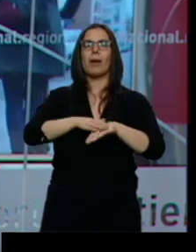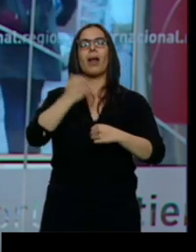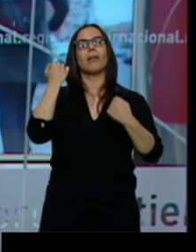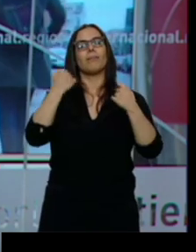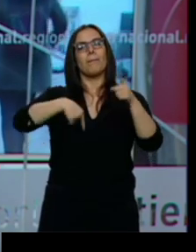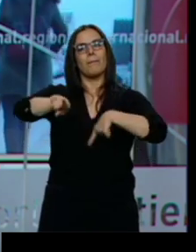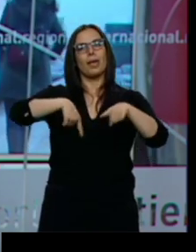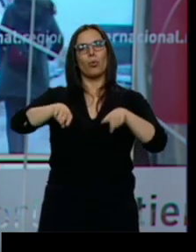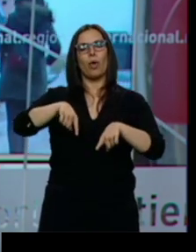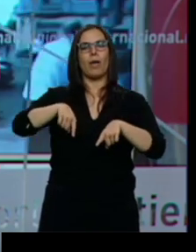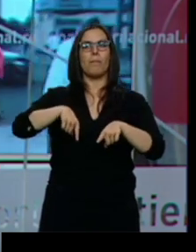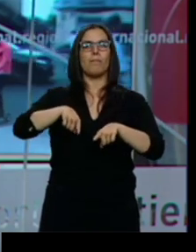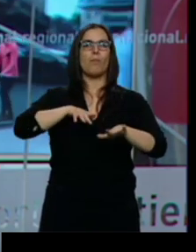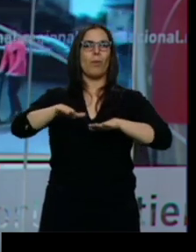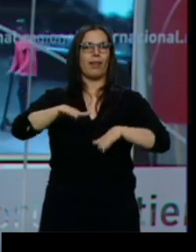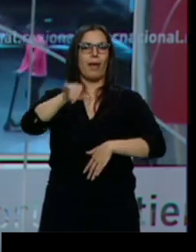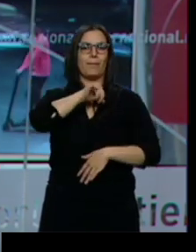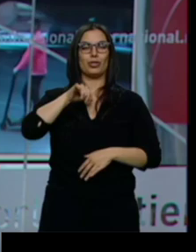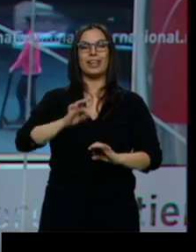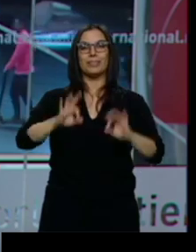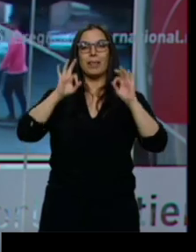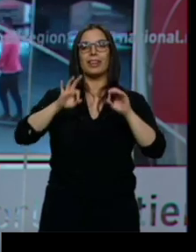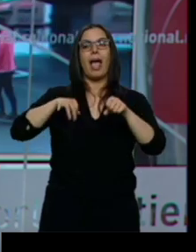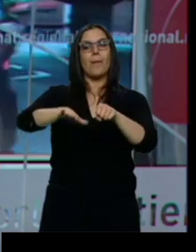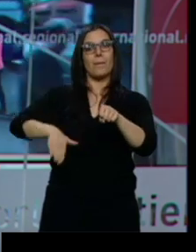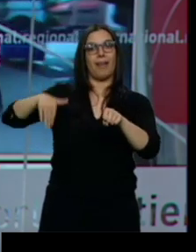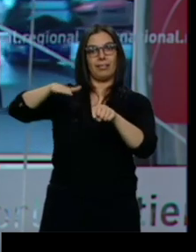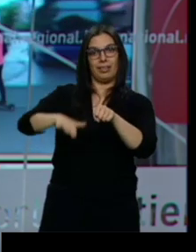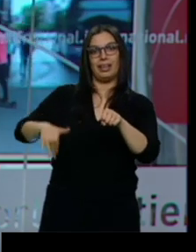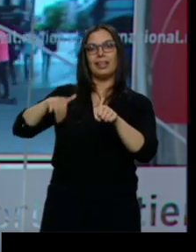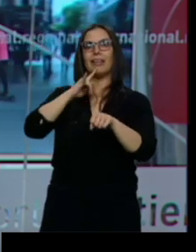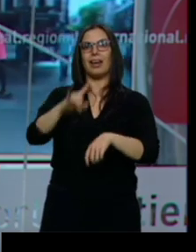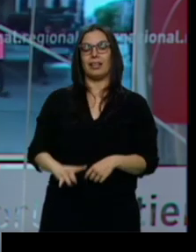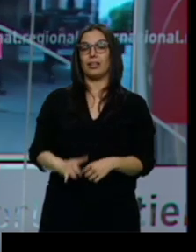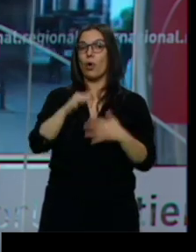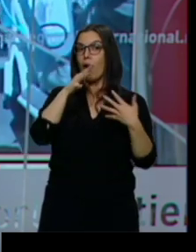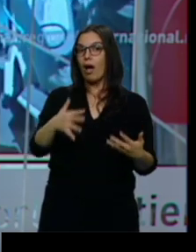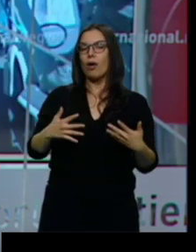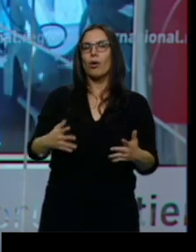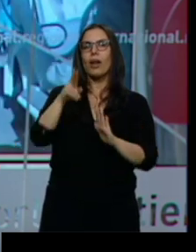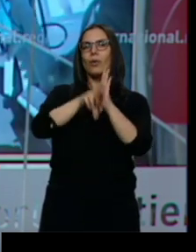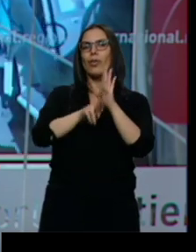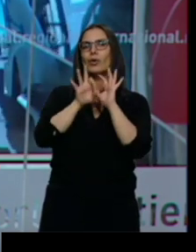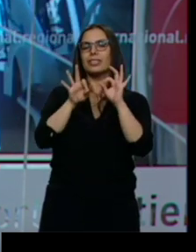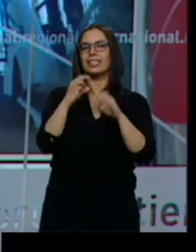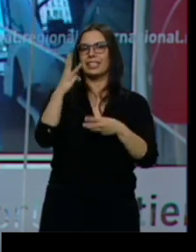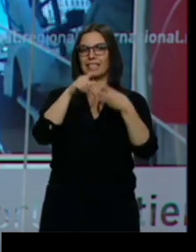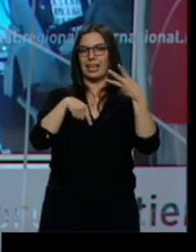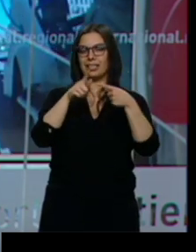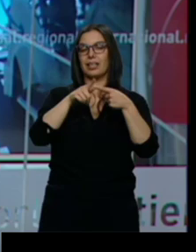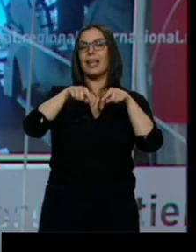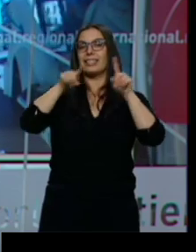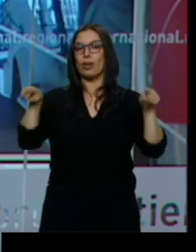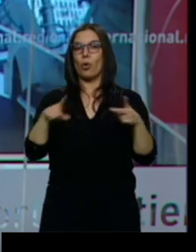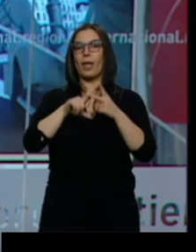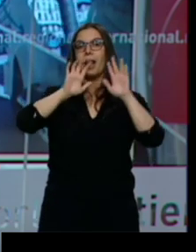los patinetes eléctricos. Tan solo tres consistorios cuentan con regulación específica. Son Segovia, León y Villares de la Reina en